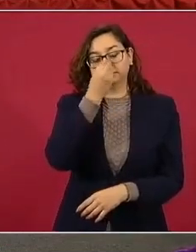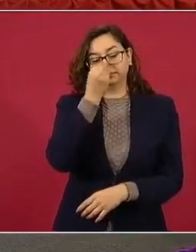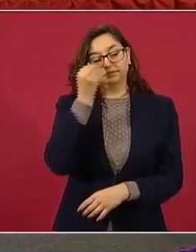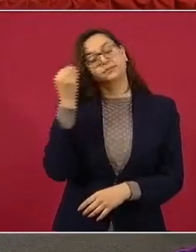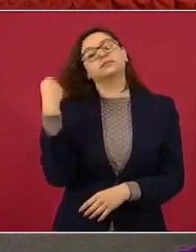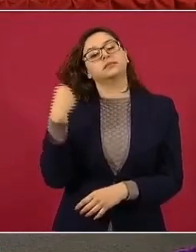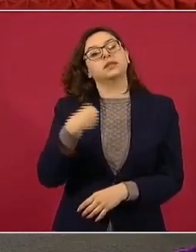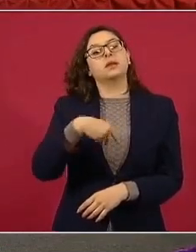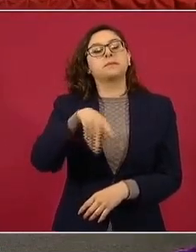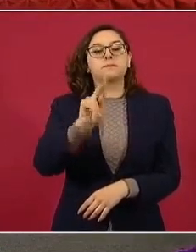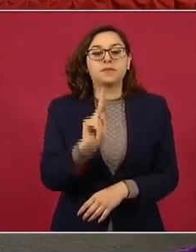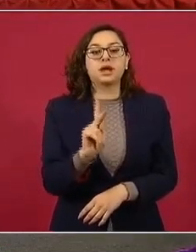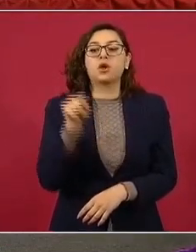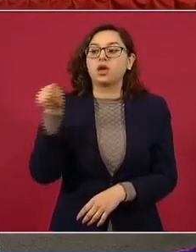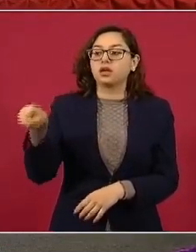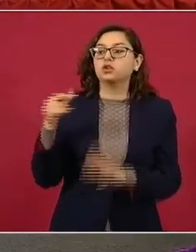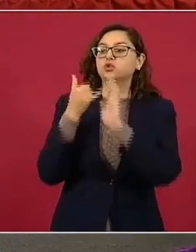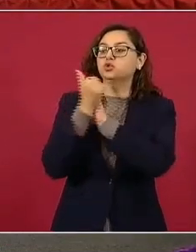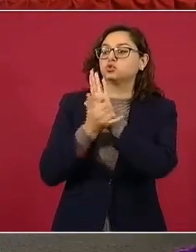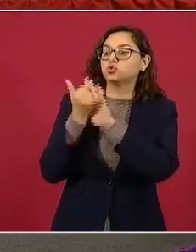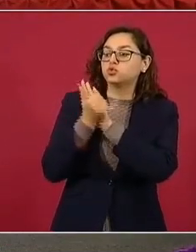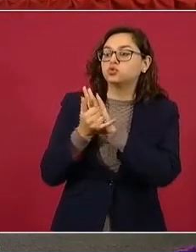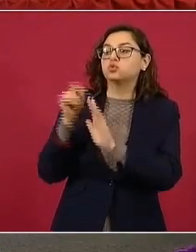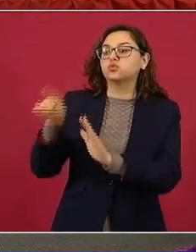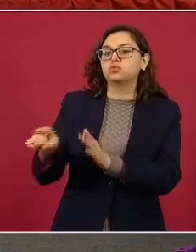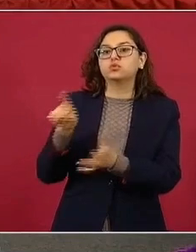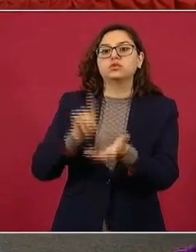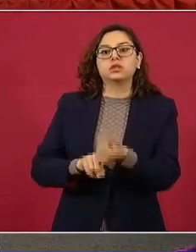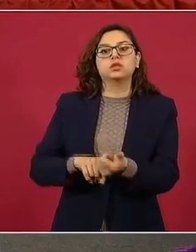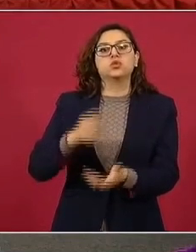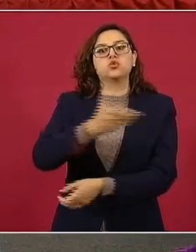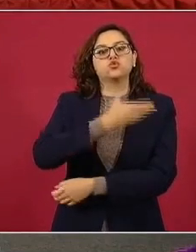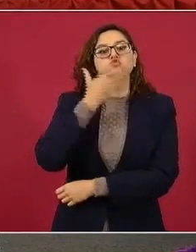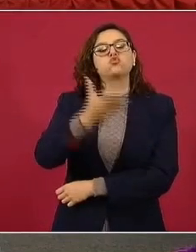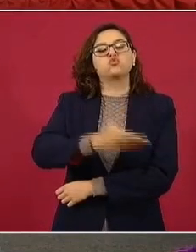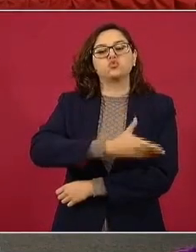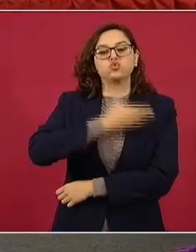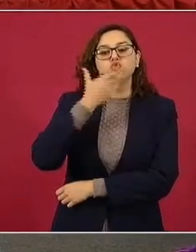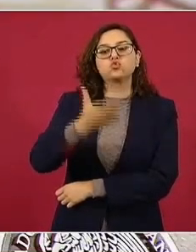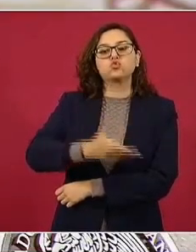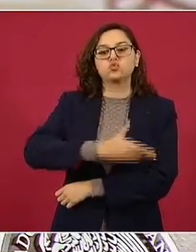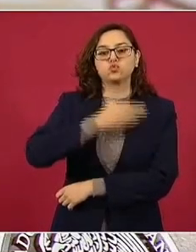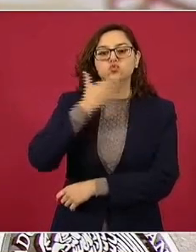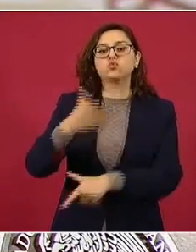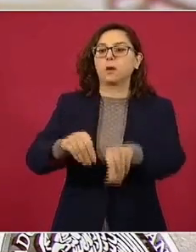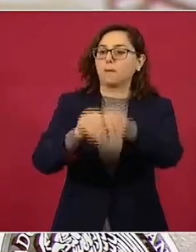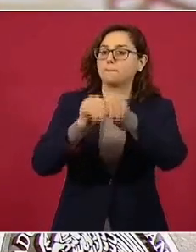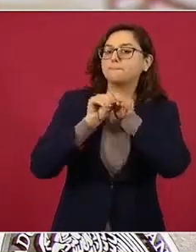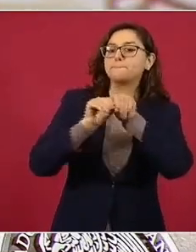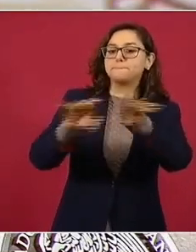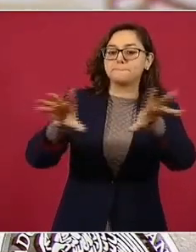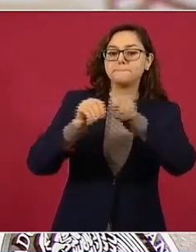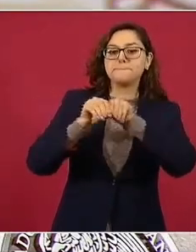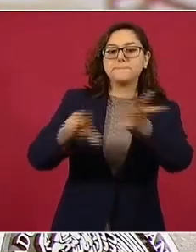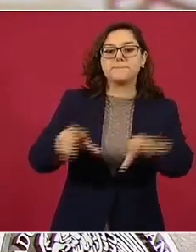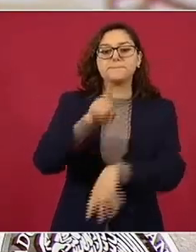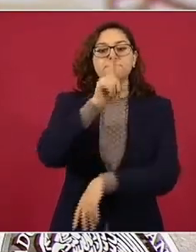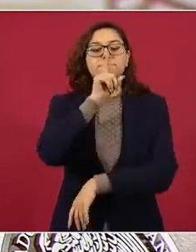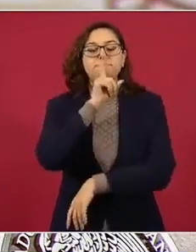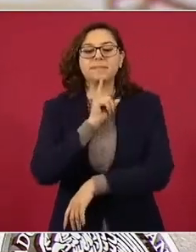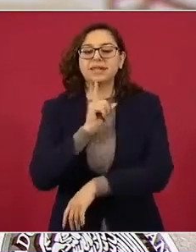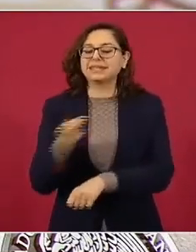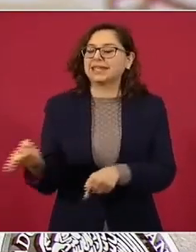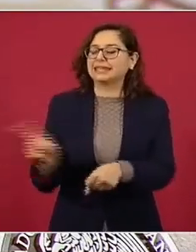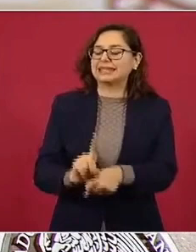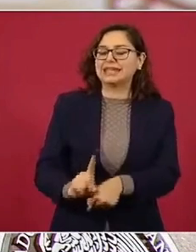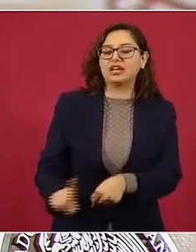se ha difundido a través de esta cuenta. Cada día manda mensajes con mentiras sobre el presidente López